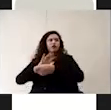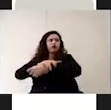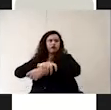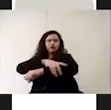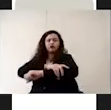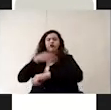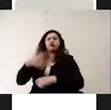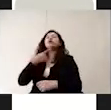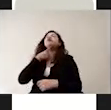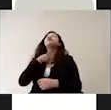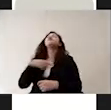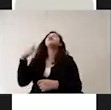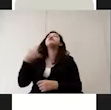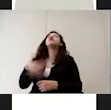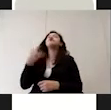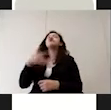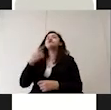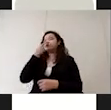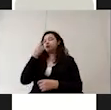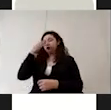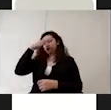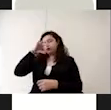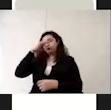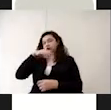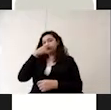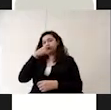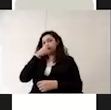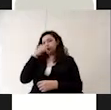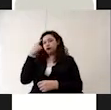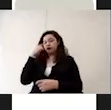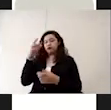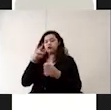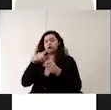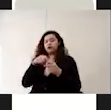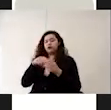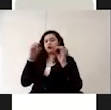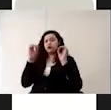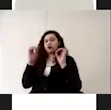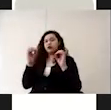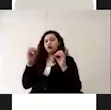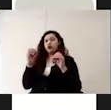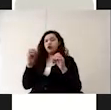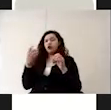ardor de garganta escurrimiento nasal enrojecimiento de ojos o dolor torácico